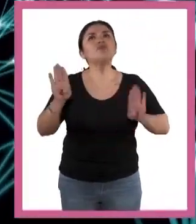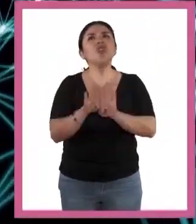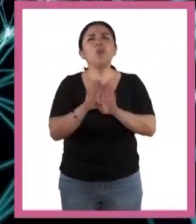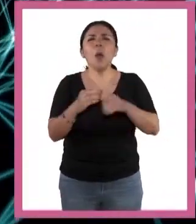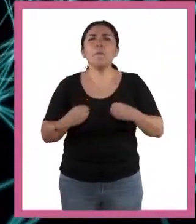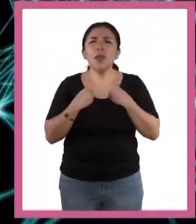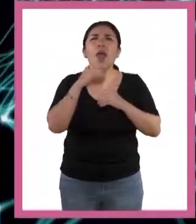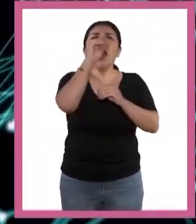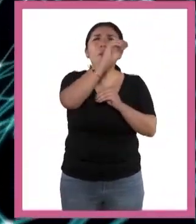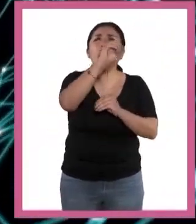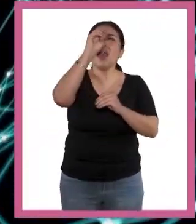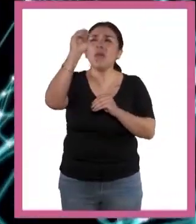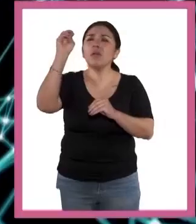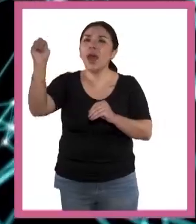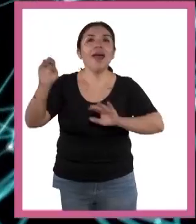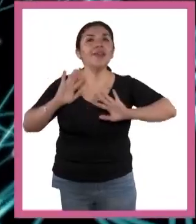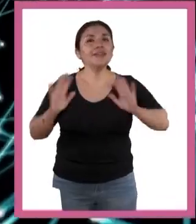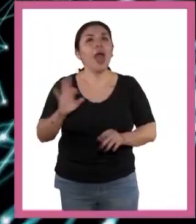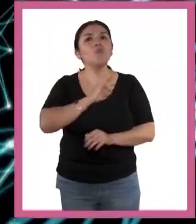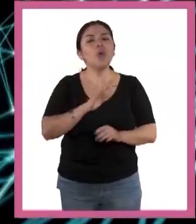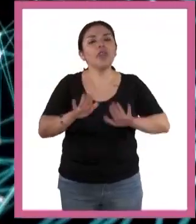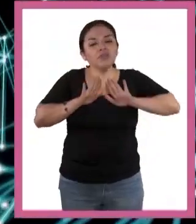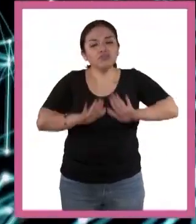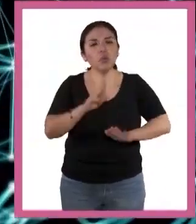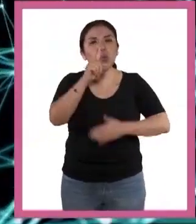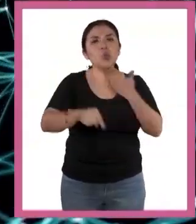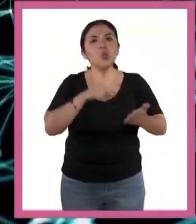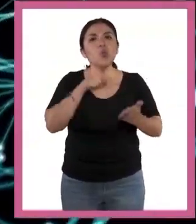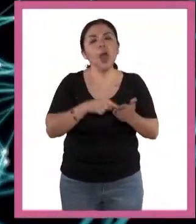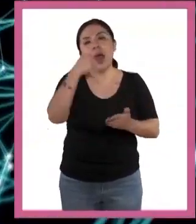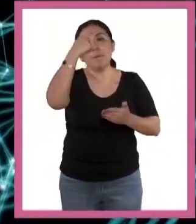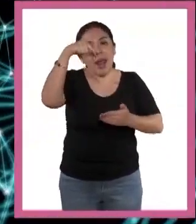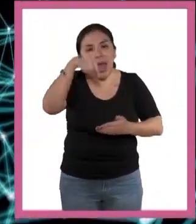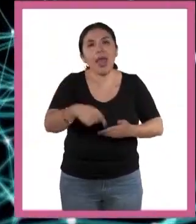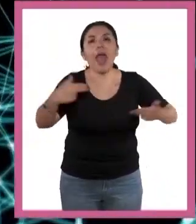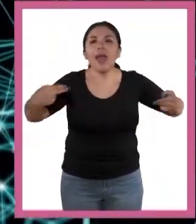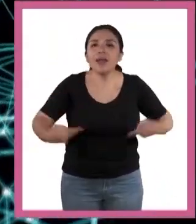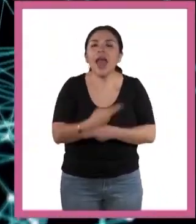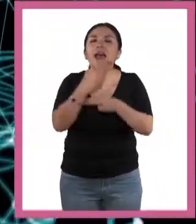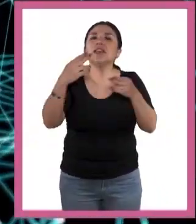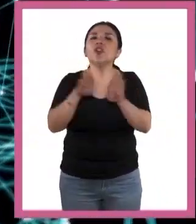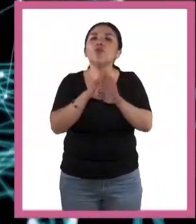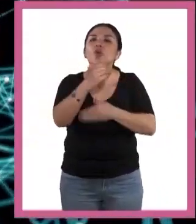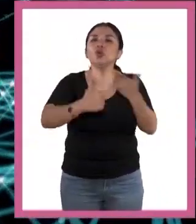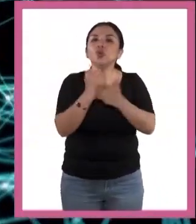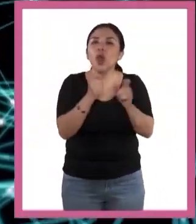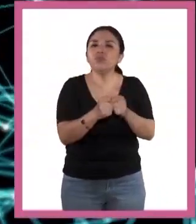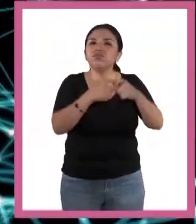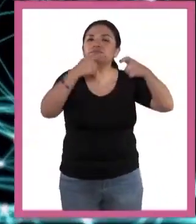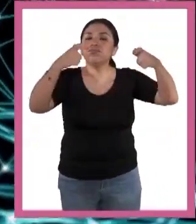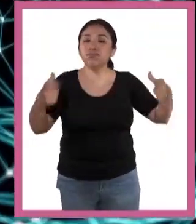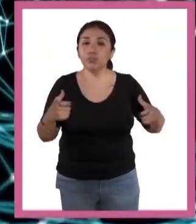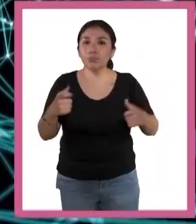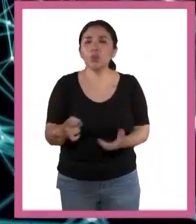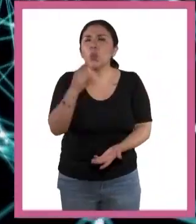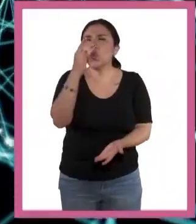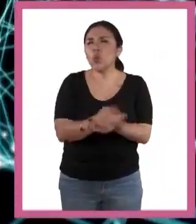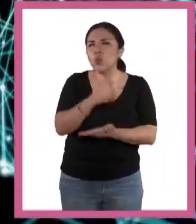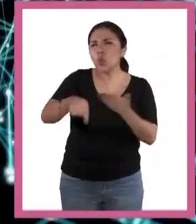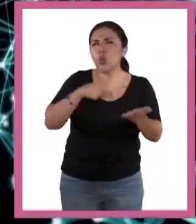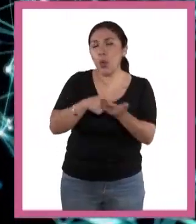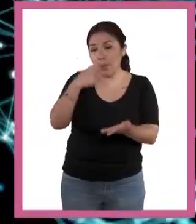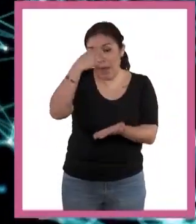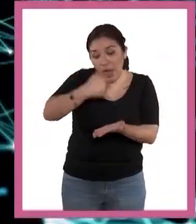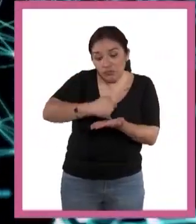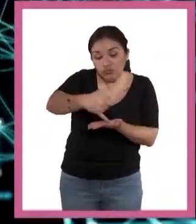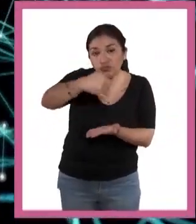ser nómadas. Nos permitió asentarnos y crear las primeras civilizaciones. Los únicos sitios donde la